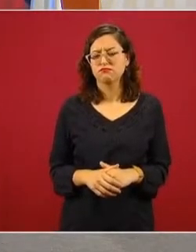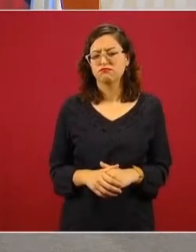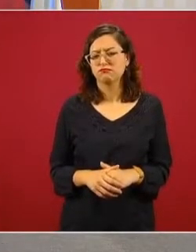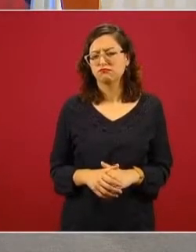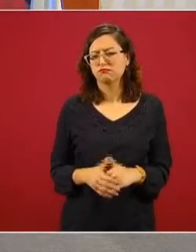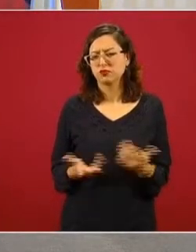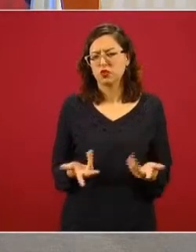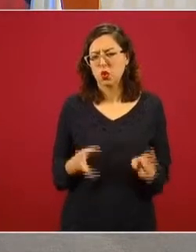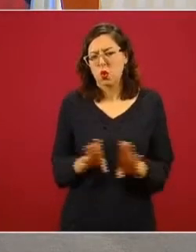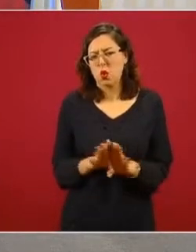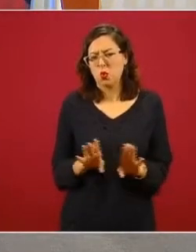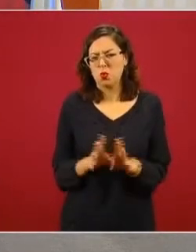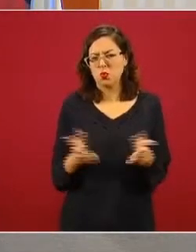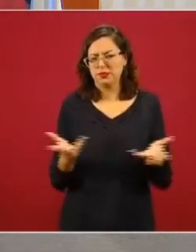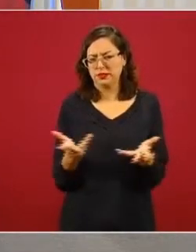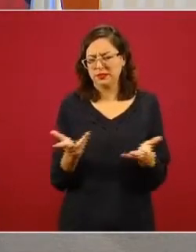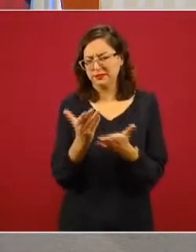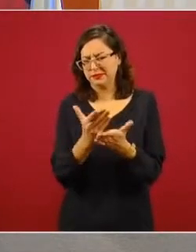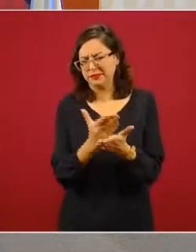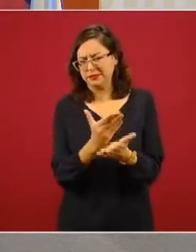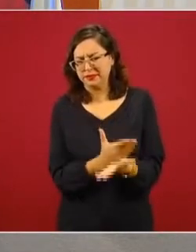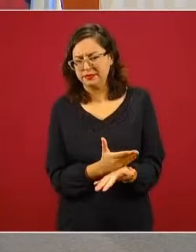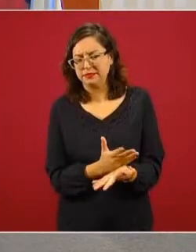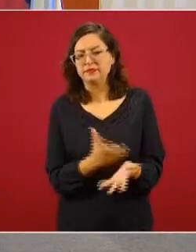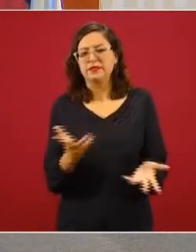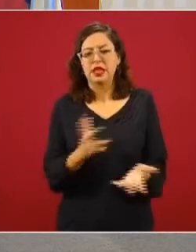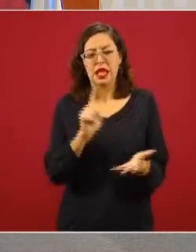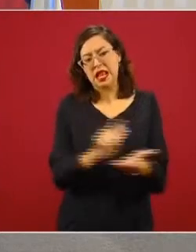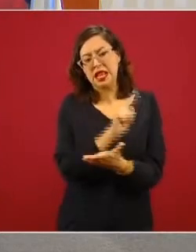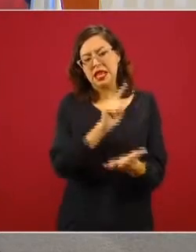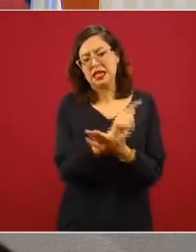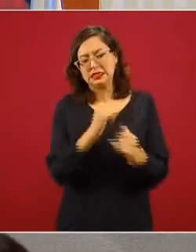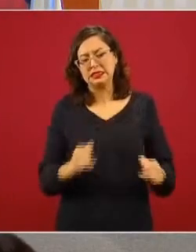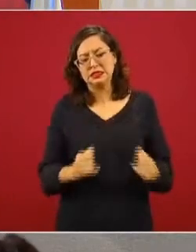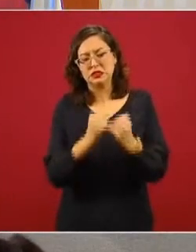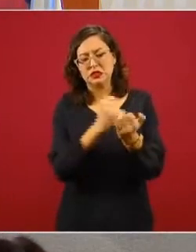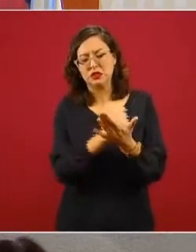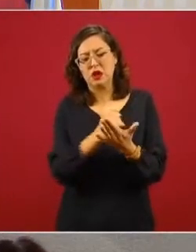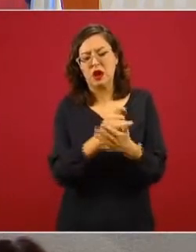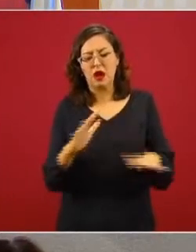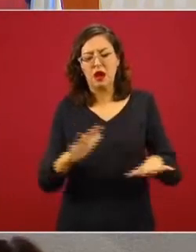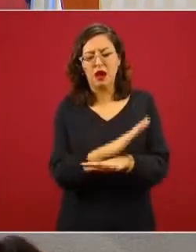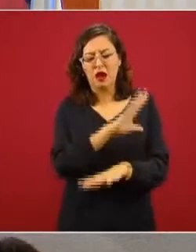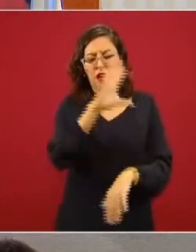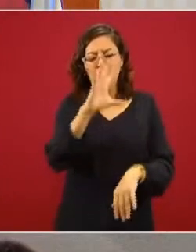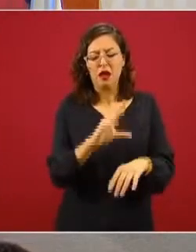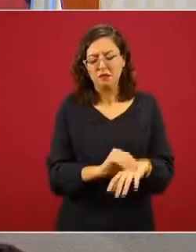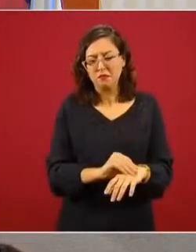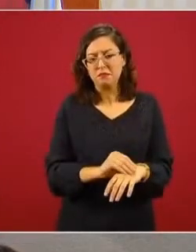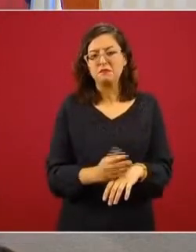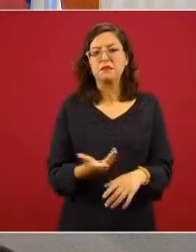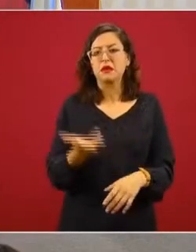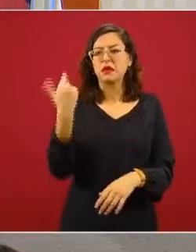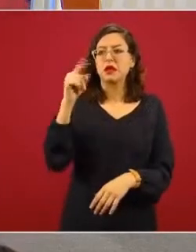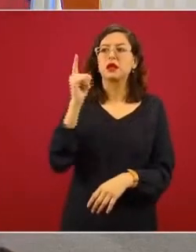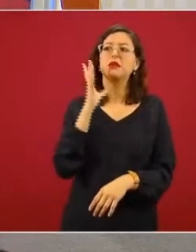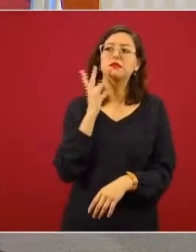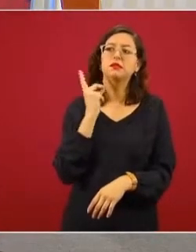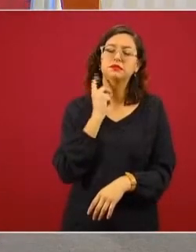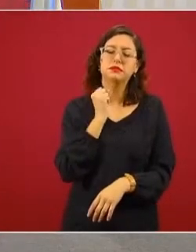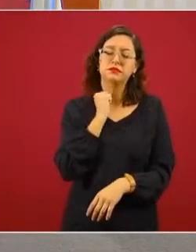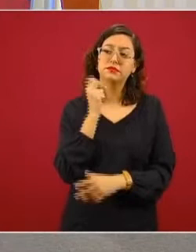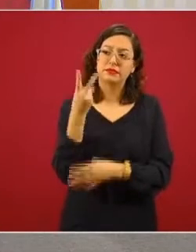Esta iniciativa para modificar la ley de instituciones de crédito fue finalmente aprobada hace algunas semanas en el Congreso,